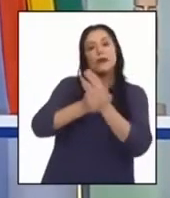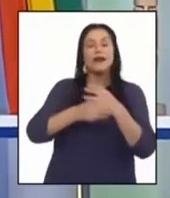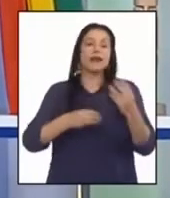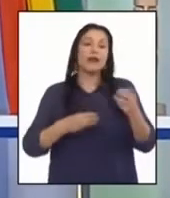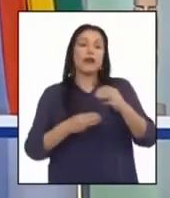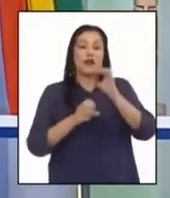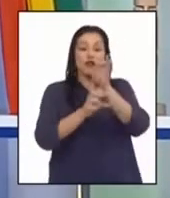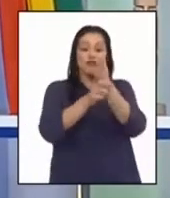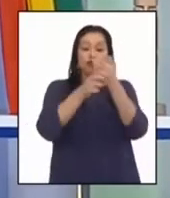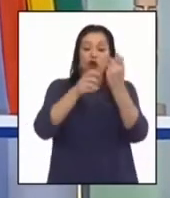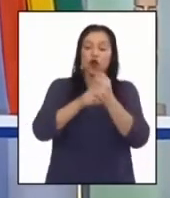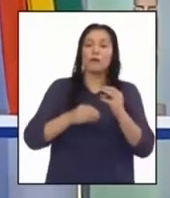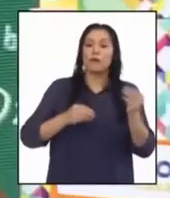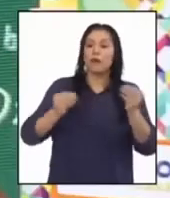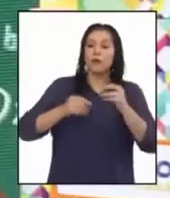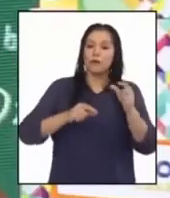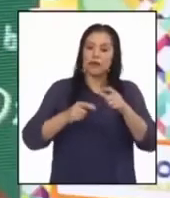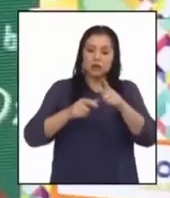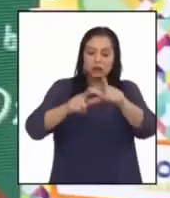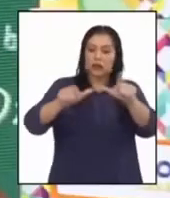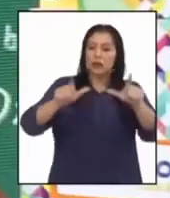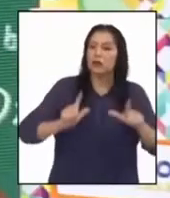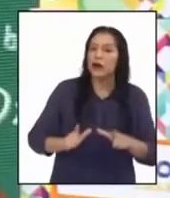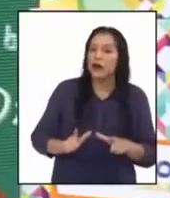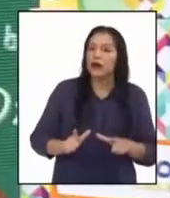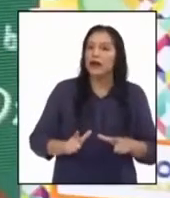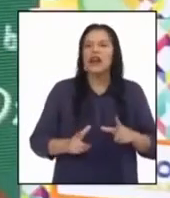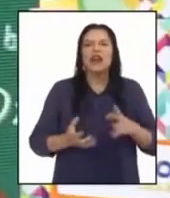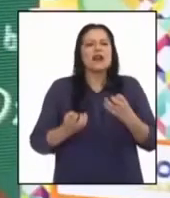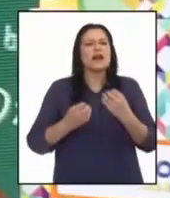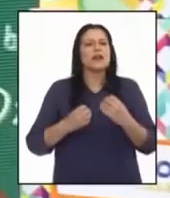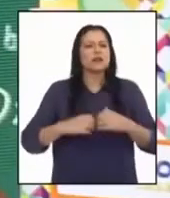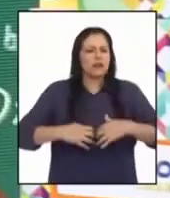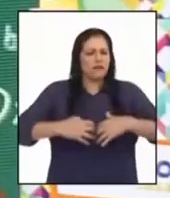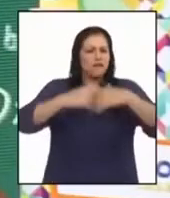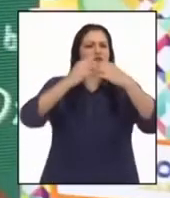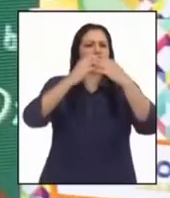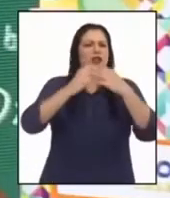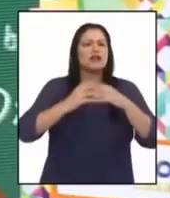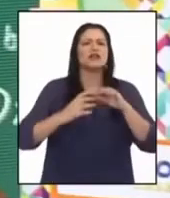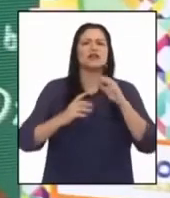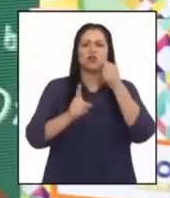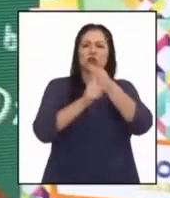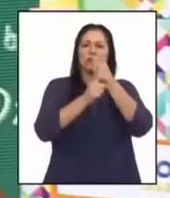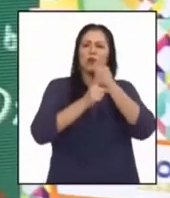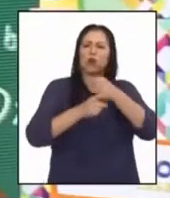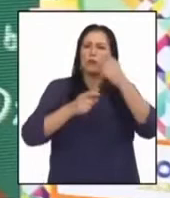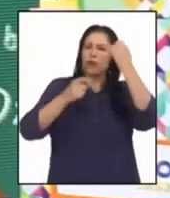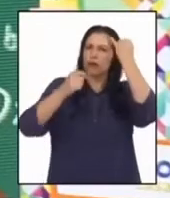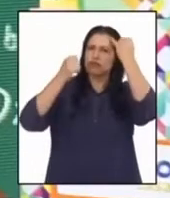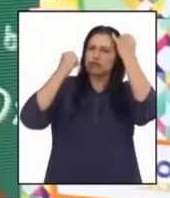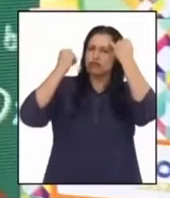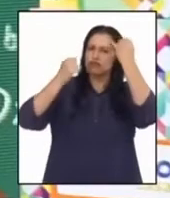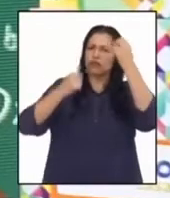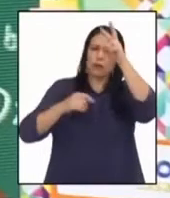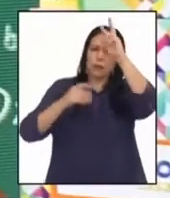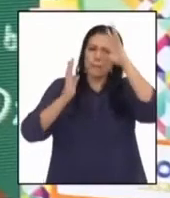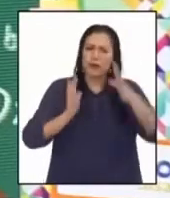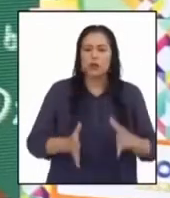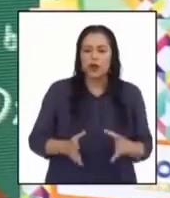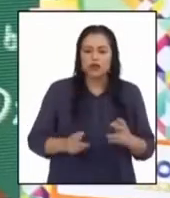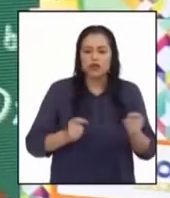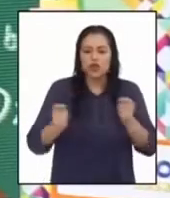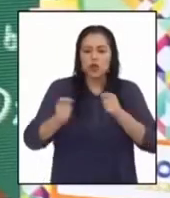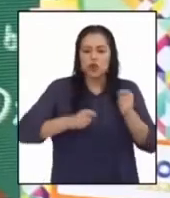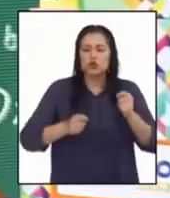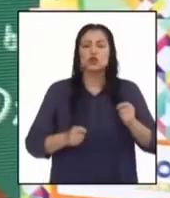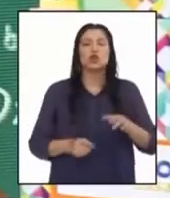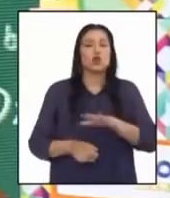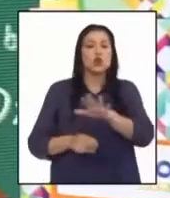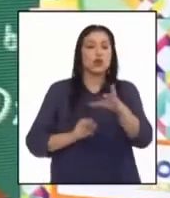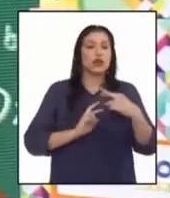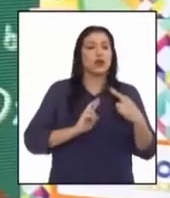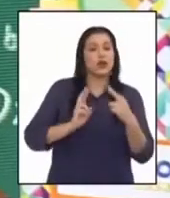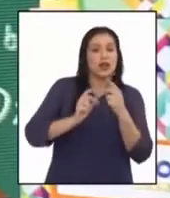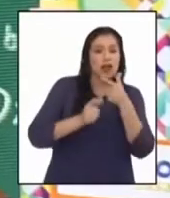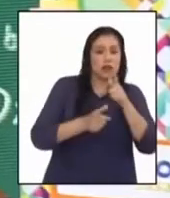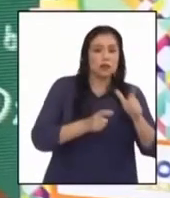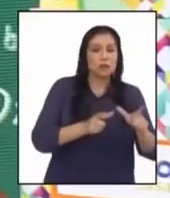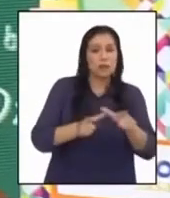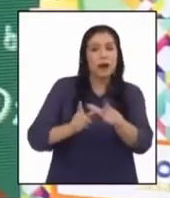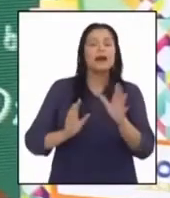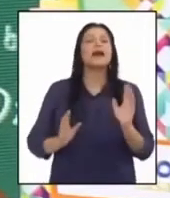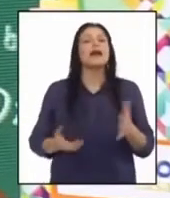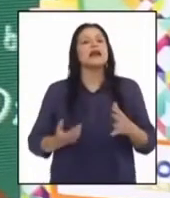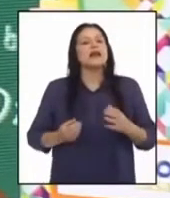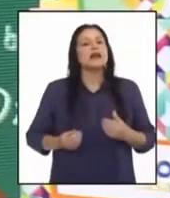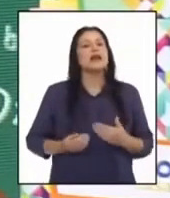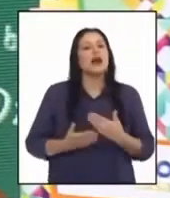movimiento y localización. Lo que queremos es fortalecer tu ciudadanía y participación en la gestión de nuestras cuencas y contribuir de esa